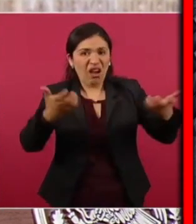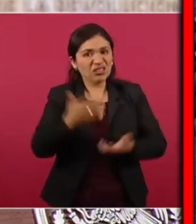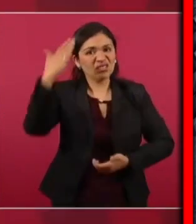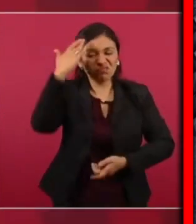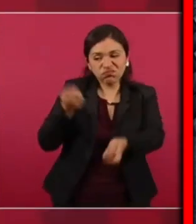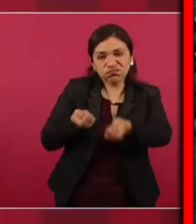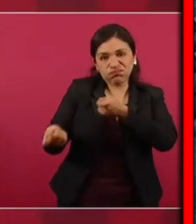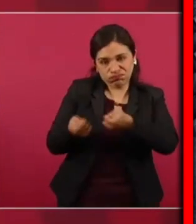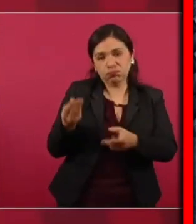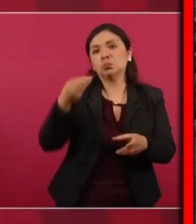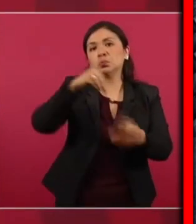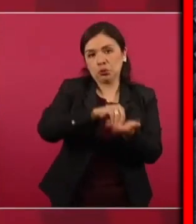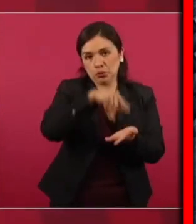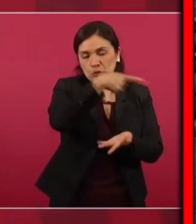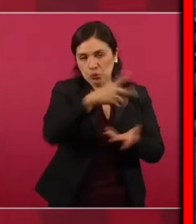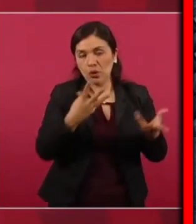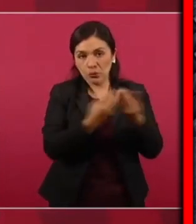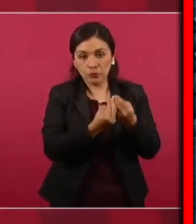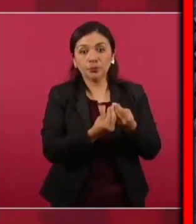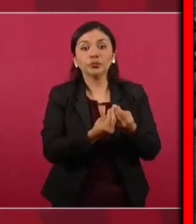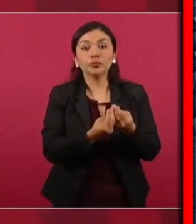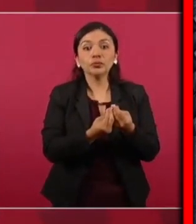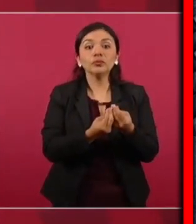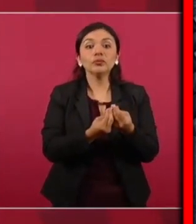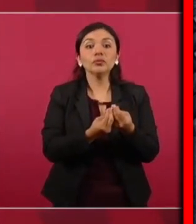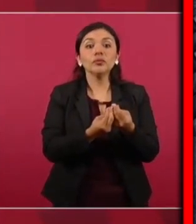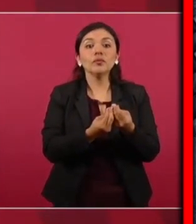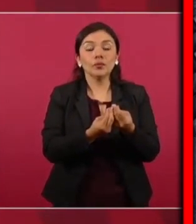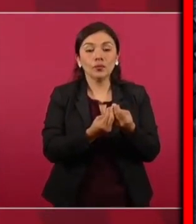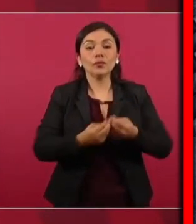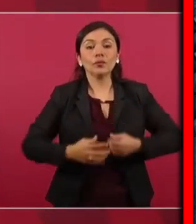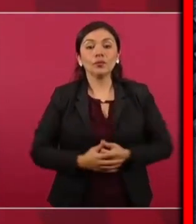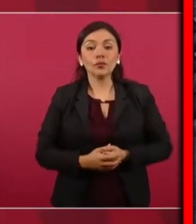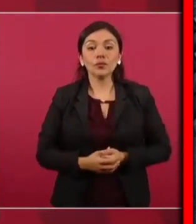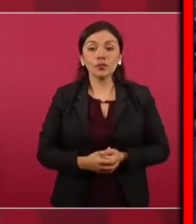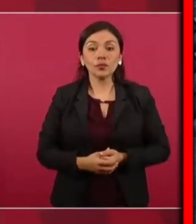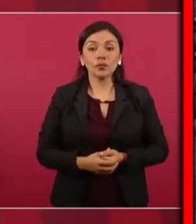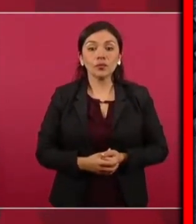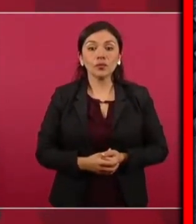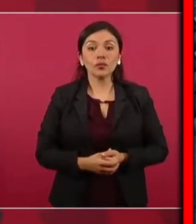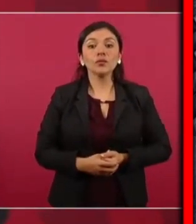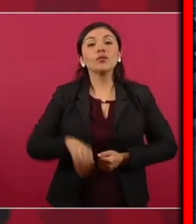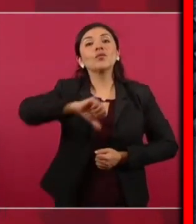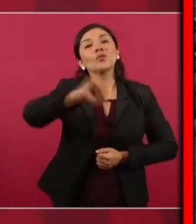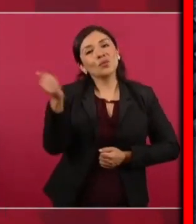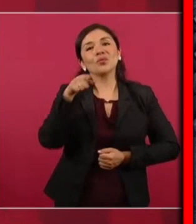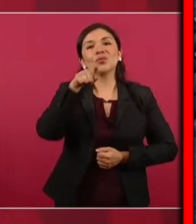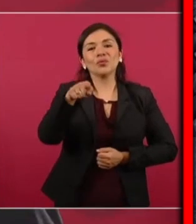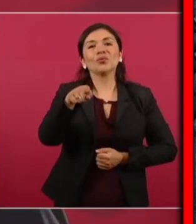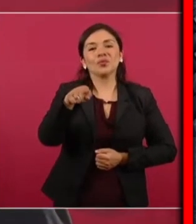empresa de litio en el caso de los